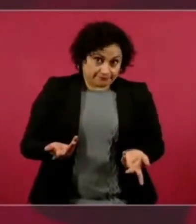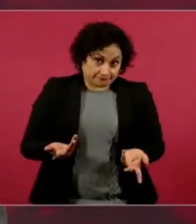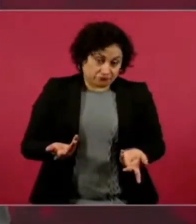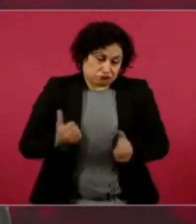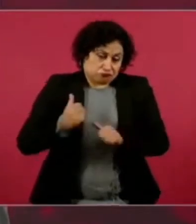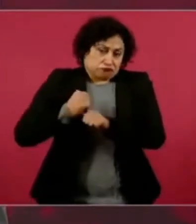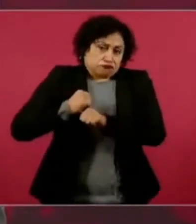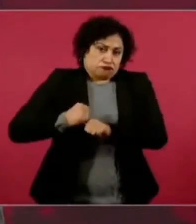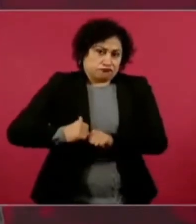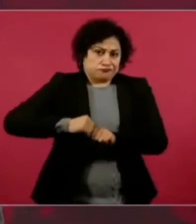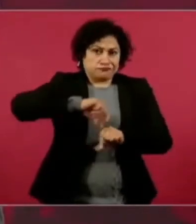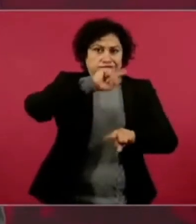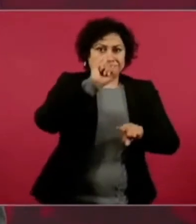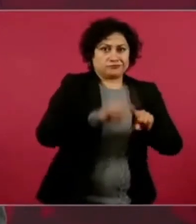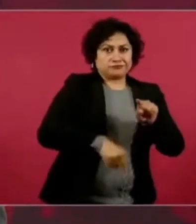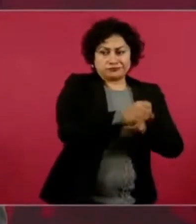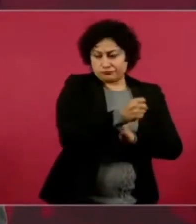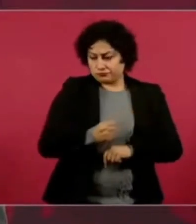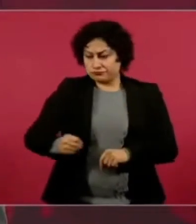sería quitarlo.